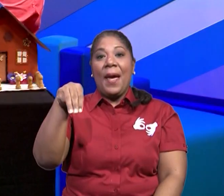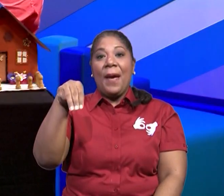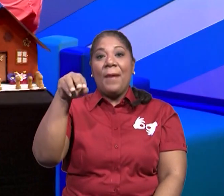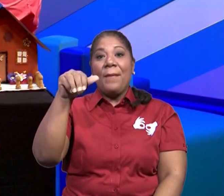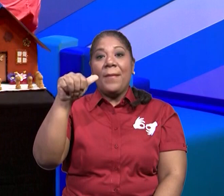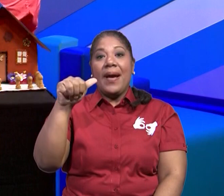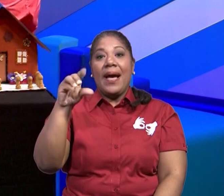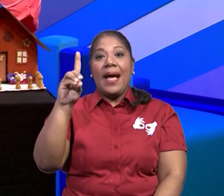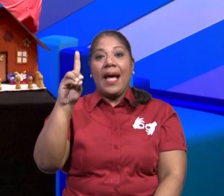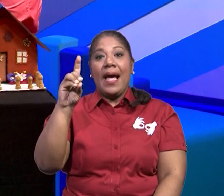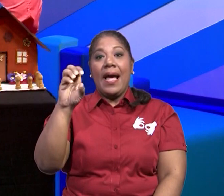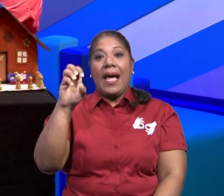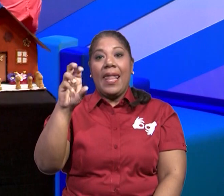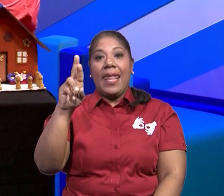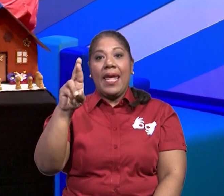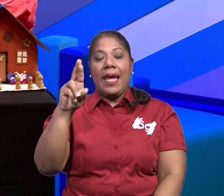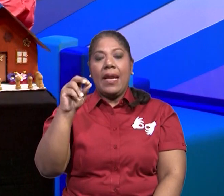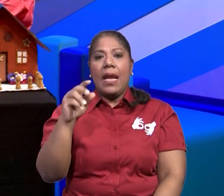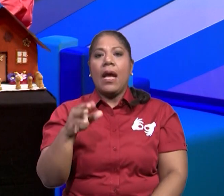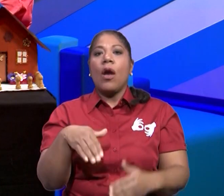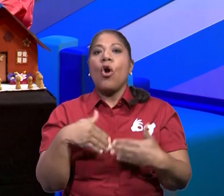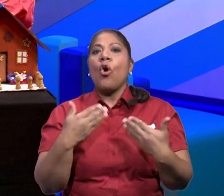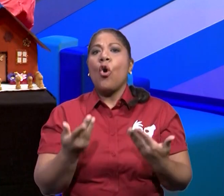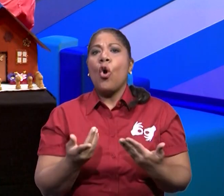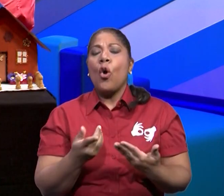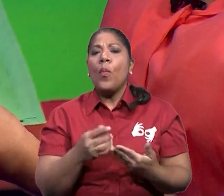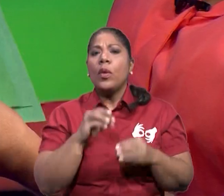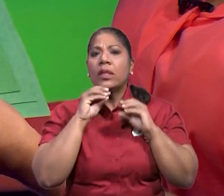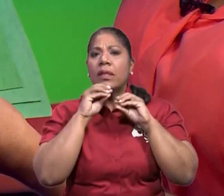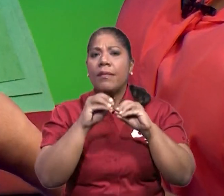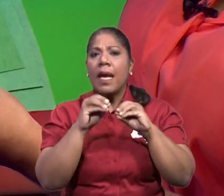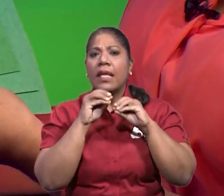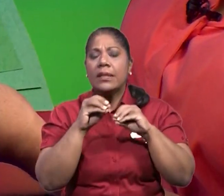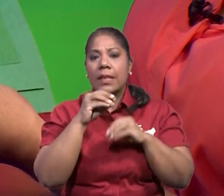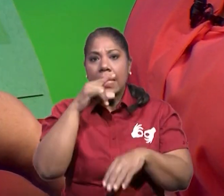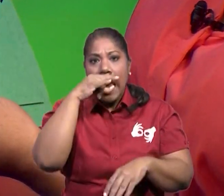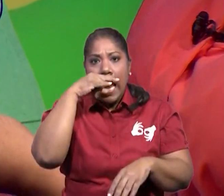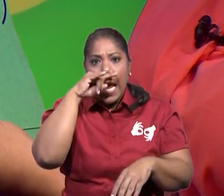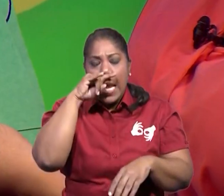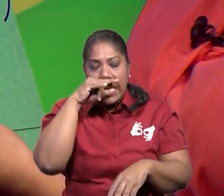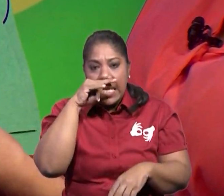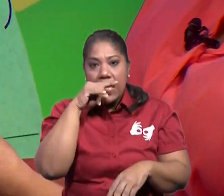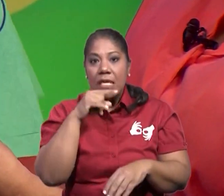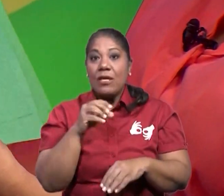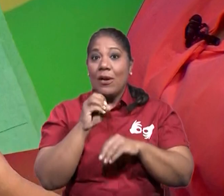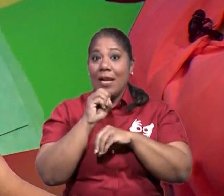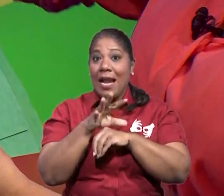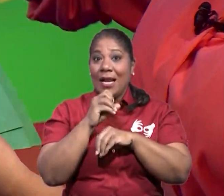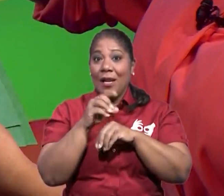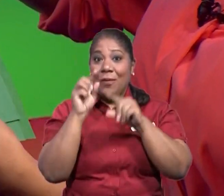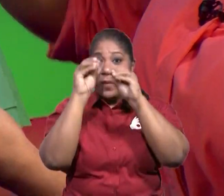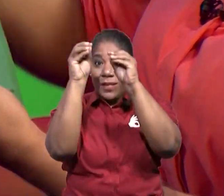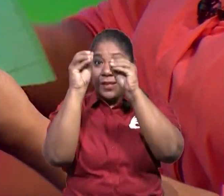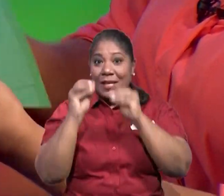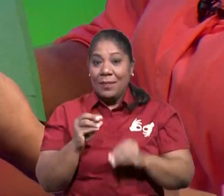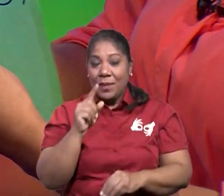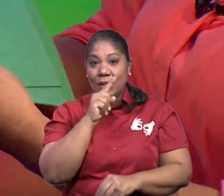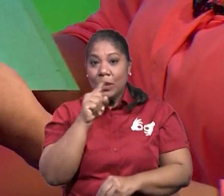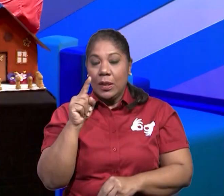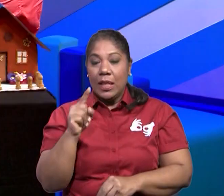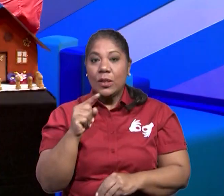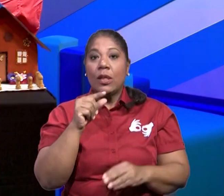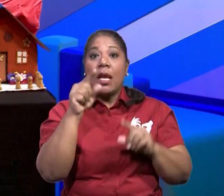¿y cuál es el ajuste? Aquí hay un círculo y en ese círculo el niño va a colocar un ganchito si su casa es de madera,